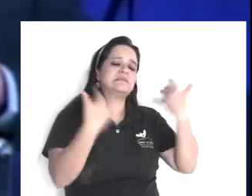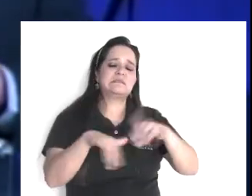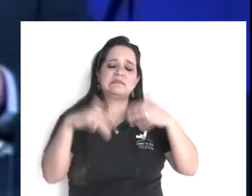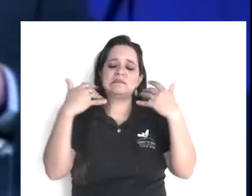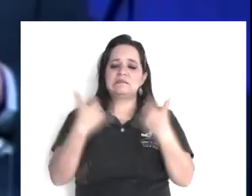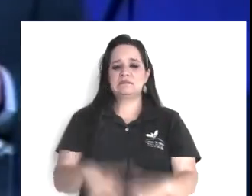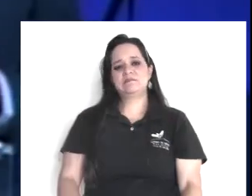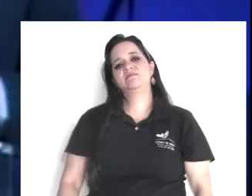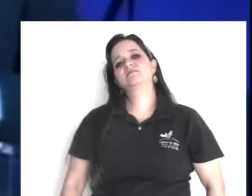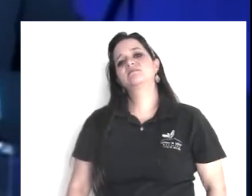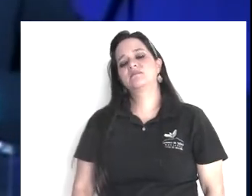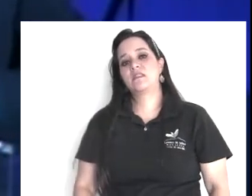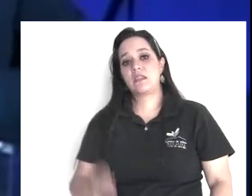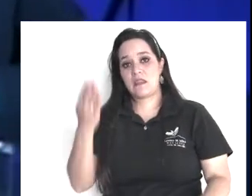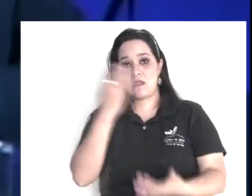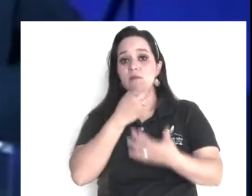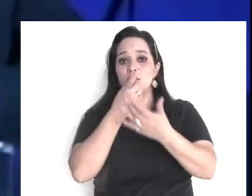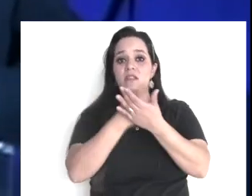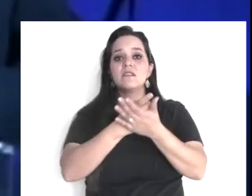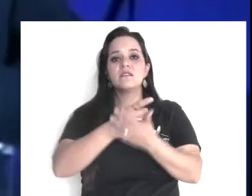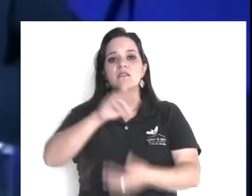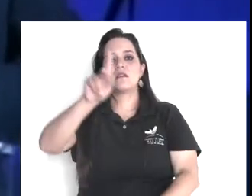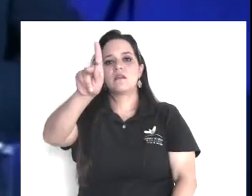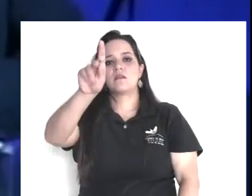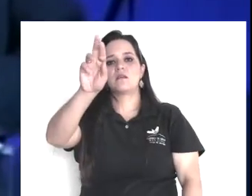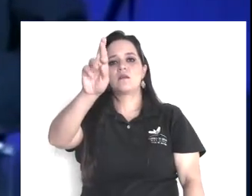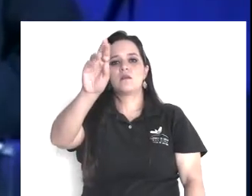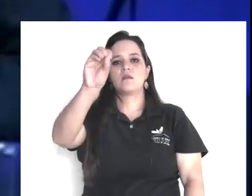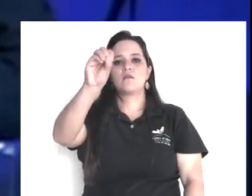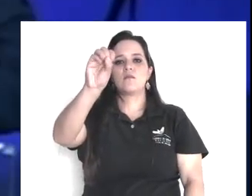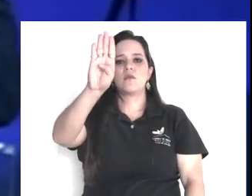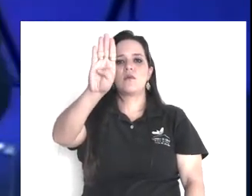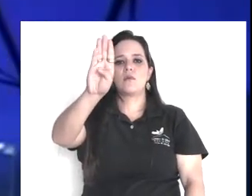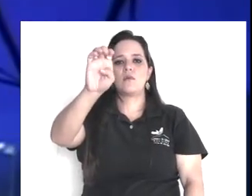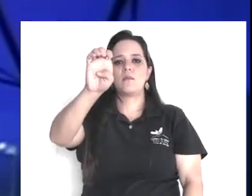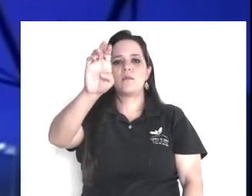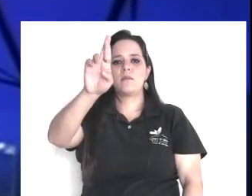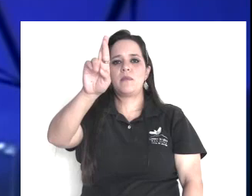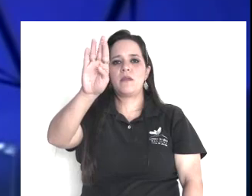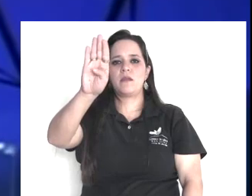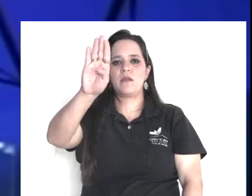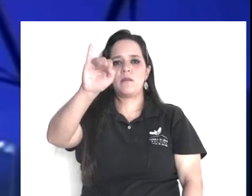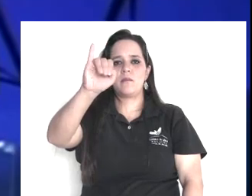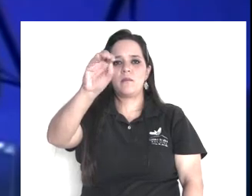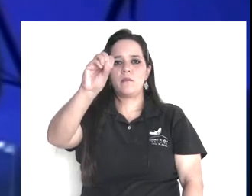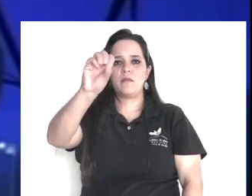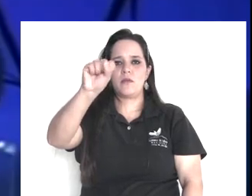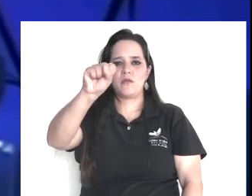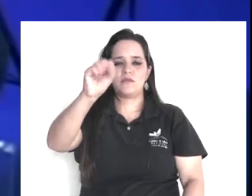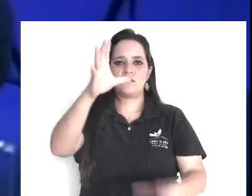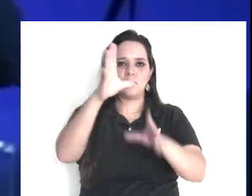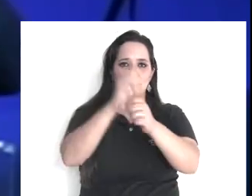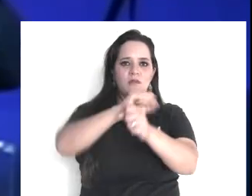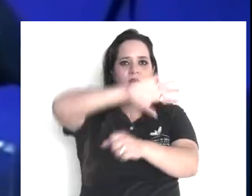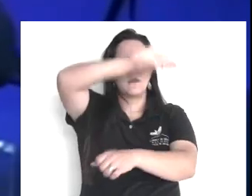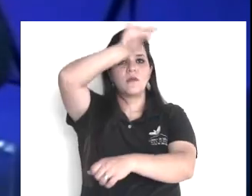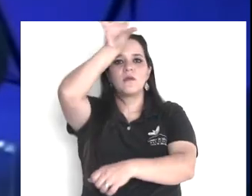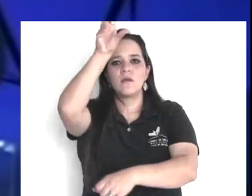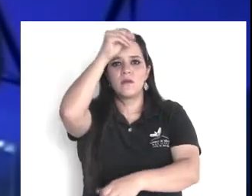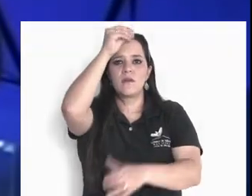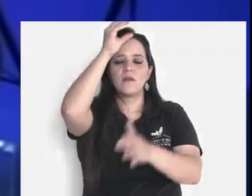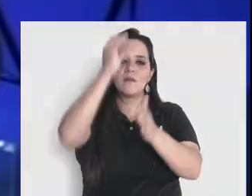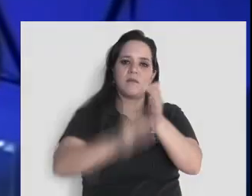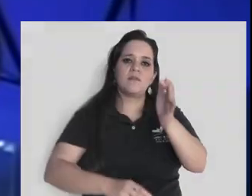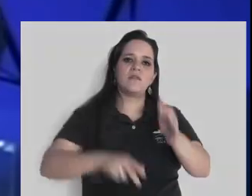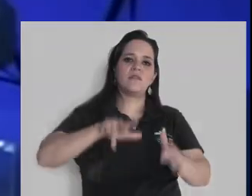no, no lo busquen, pero miren lo que dice, Proverbios 18, 17, justo parece, el primero que aboga, por su causa,